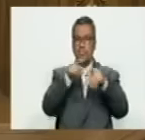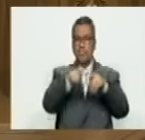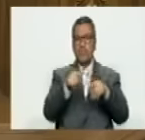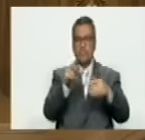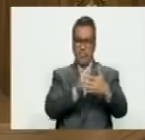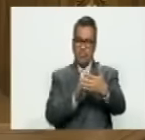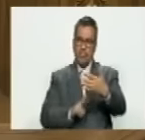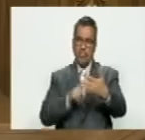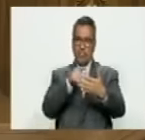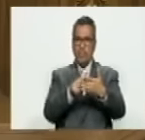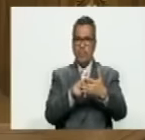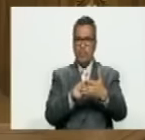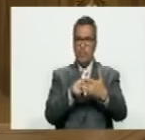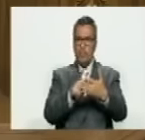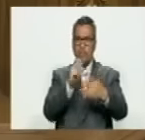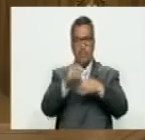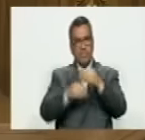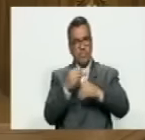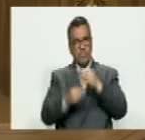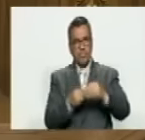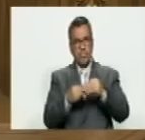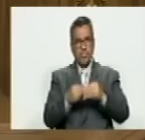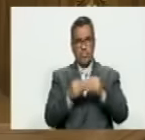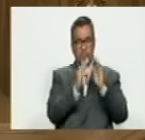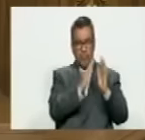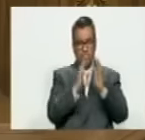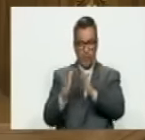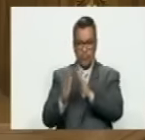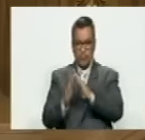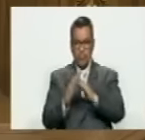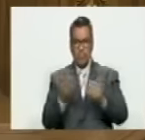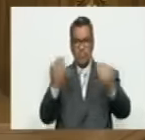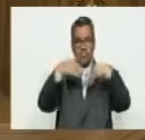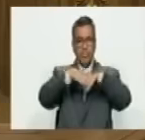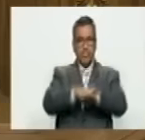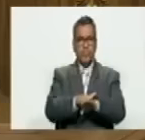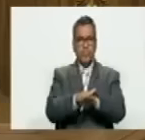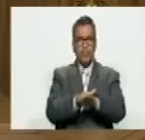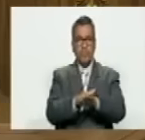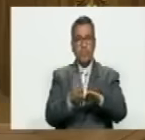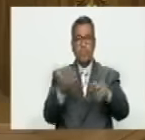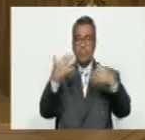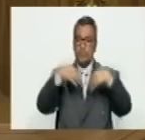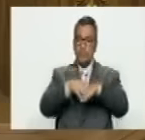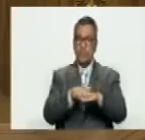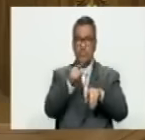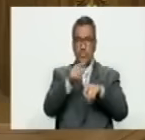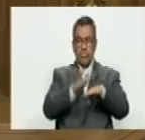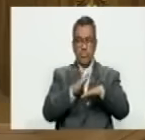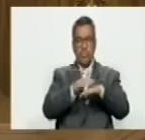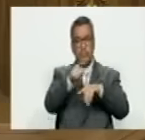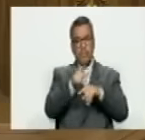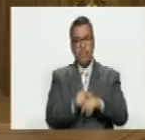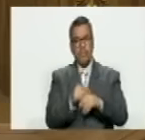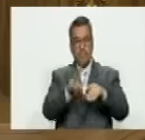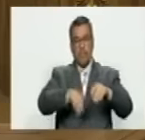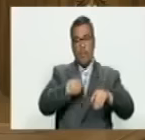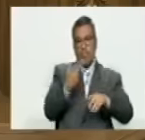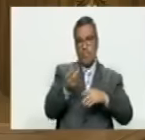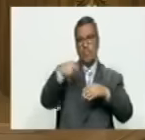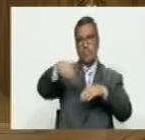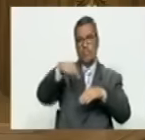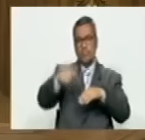voy a leer es la aplicación coordinada integrada y sincronizada de eso se trata de las capacidades